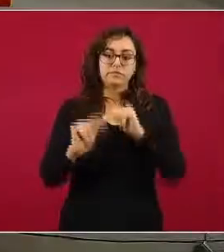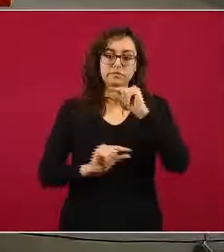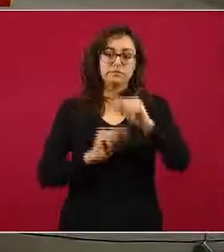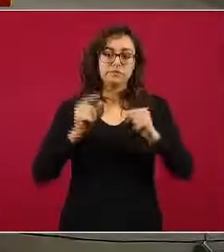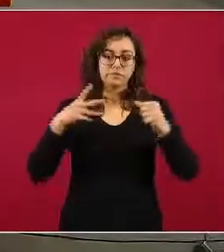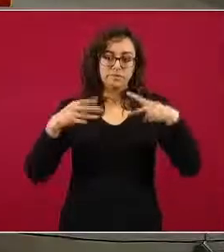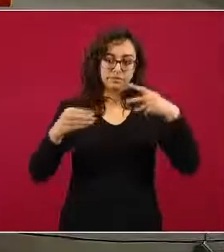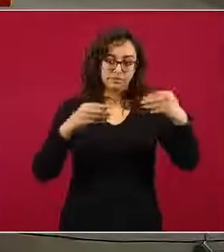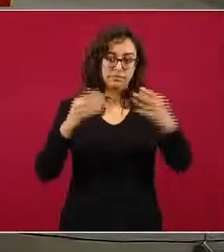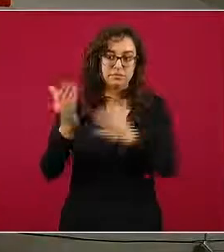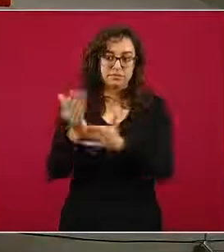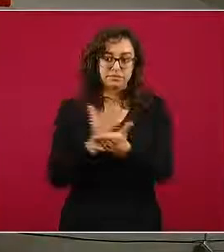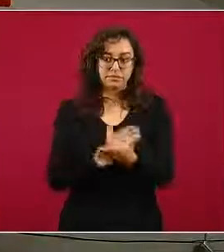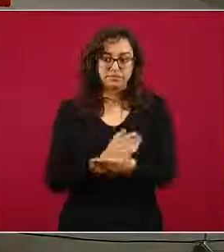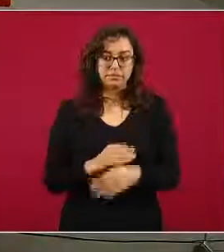presentación de la epidemia. Bueno.